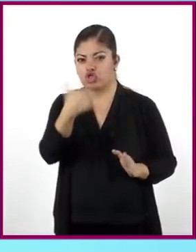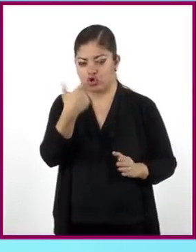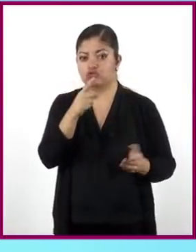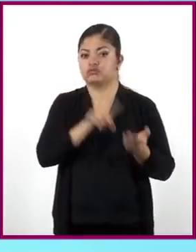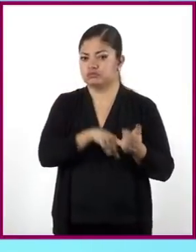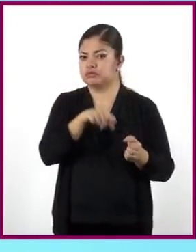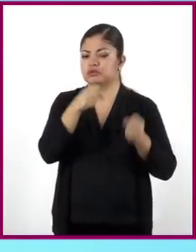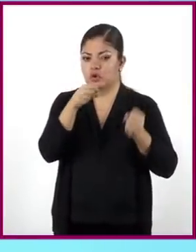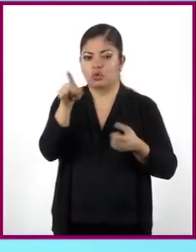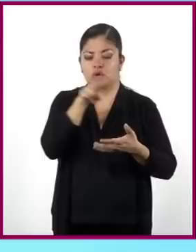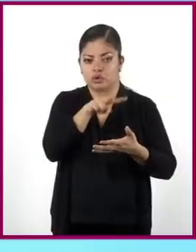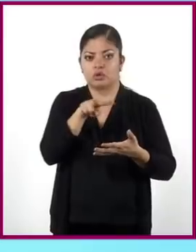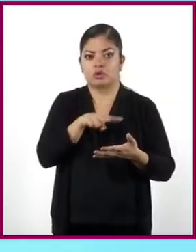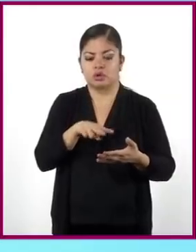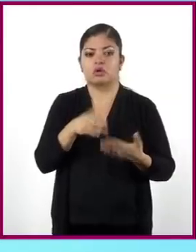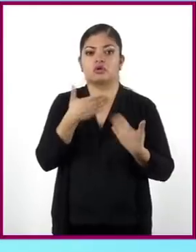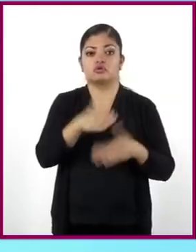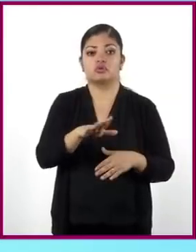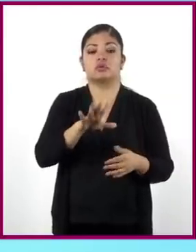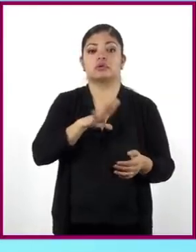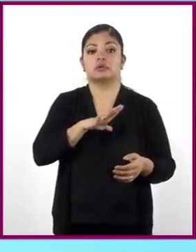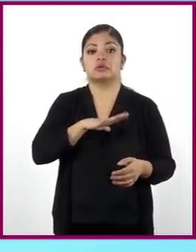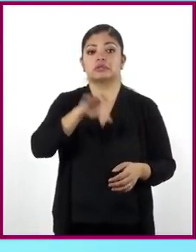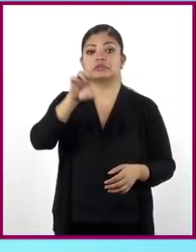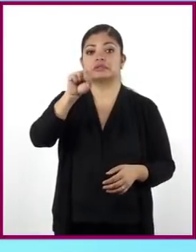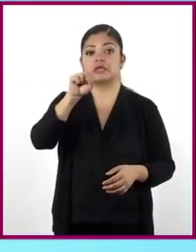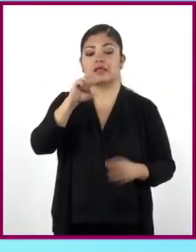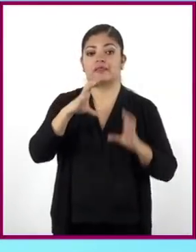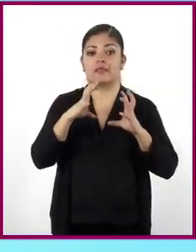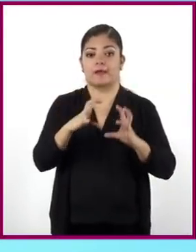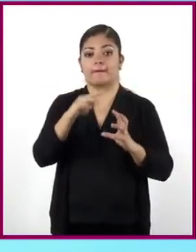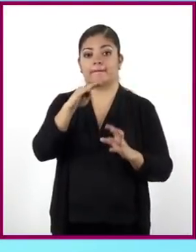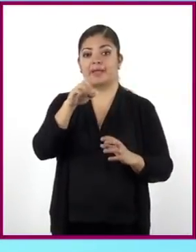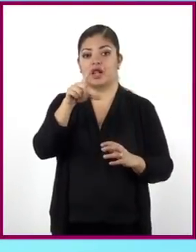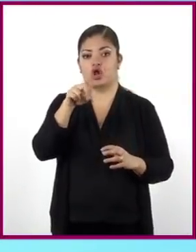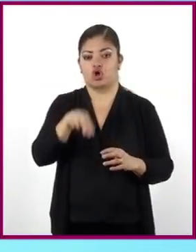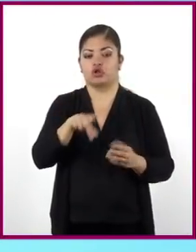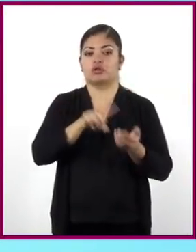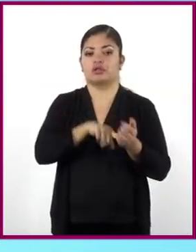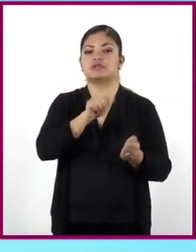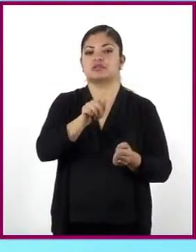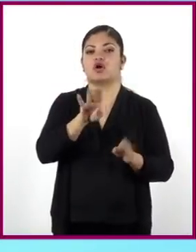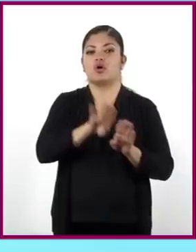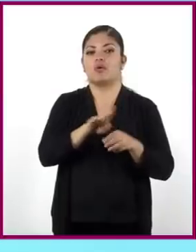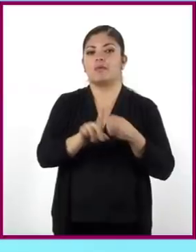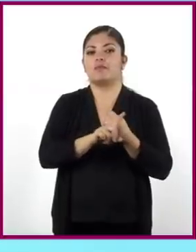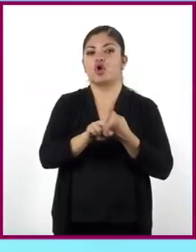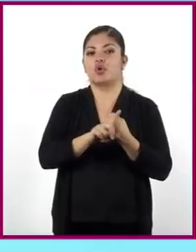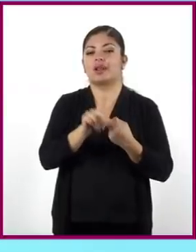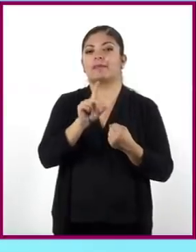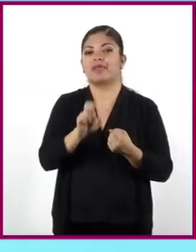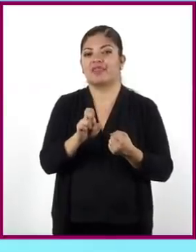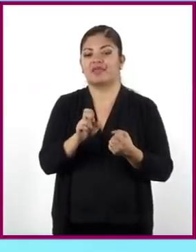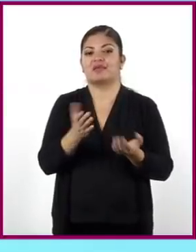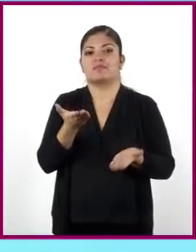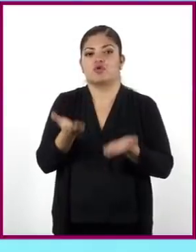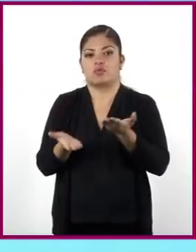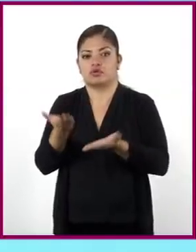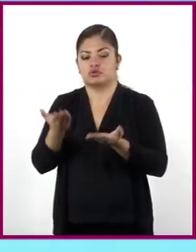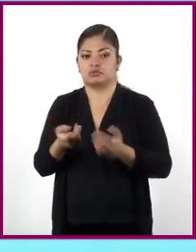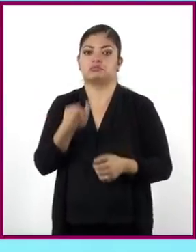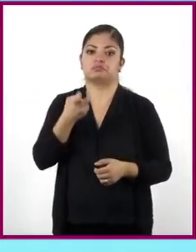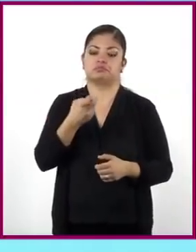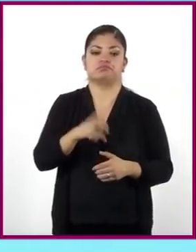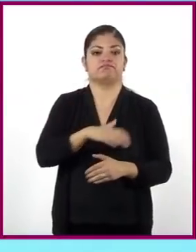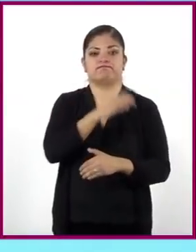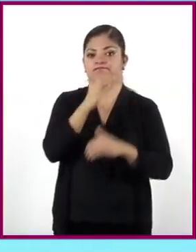interesante que se hace de 60 melones. ¿Será un problema de proporcionalidad? De esta manera, llegamos